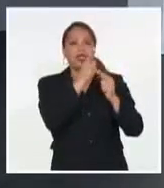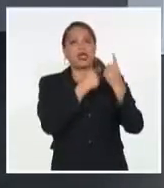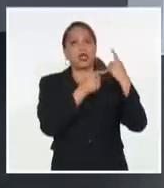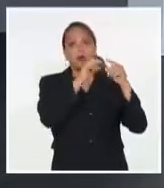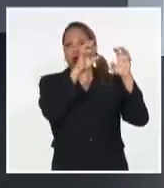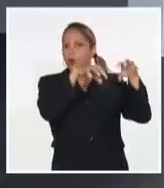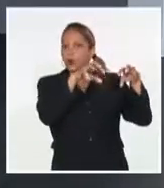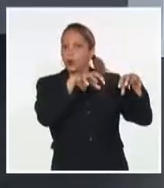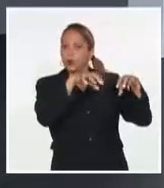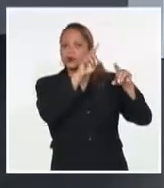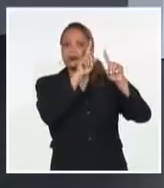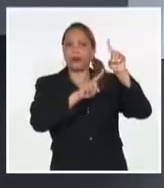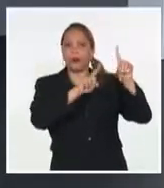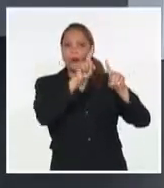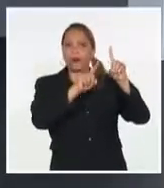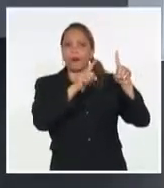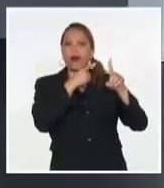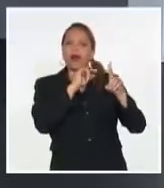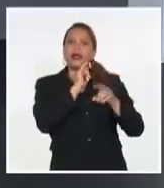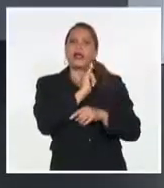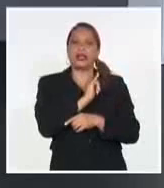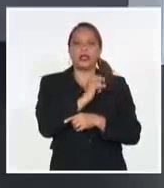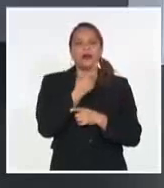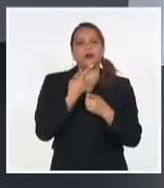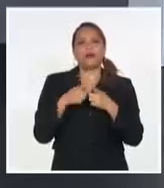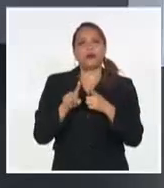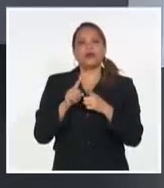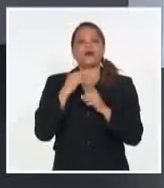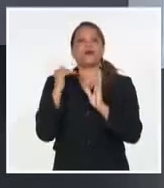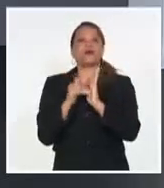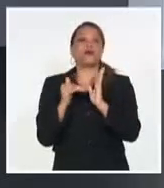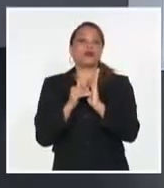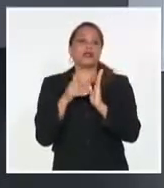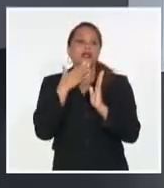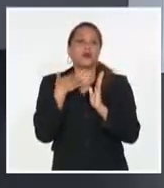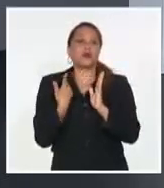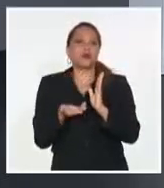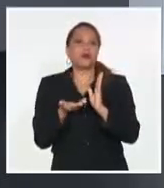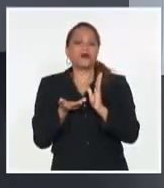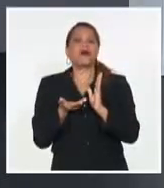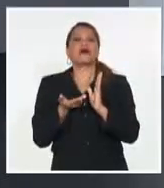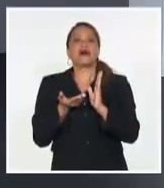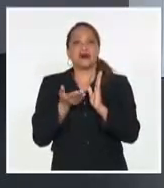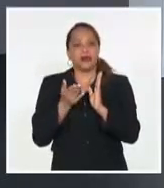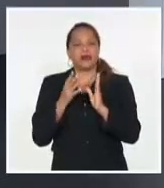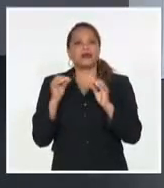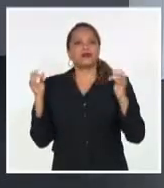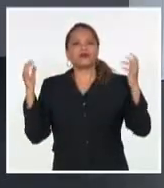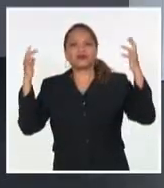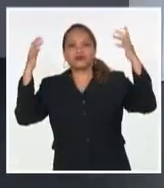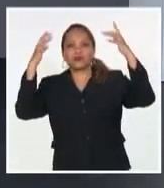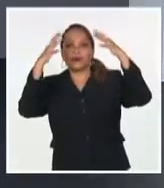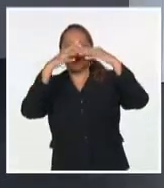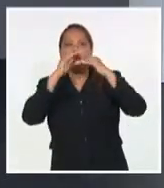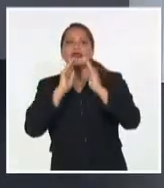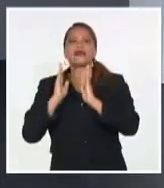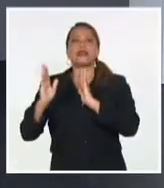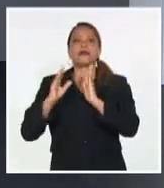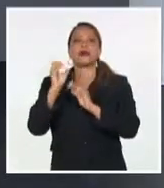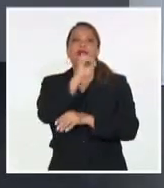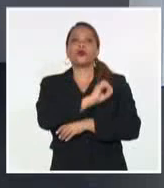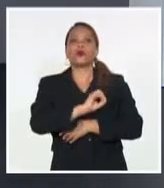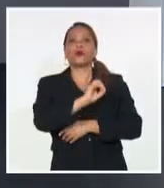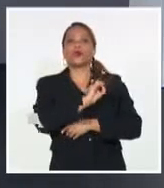alguna lluvia aislada mientras que por la tarde pues tendremos nublados en la parte oriental